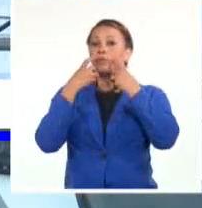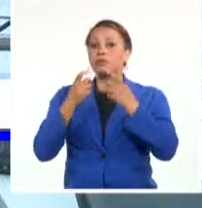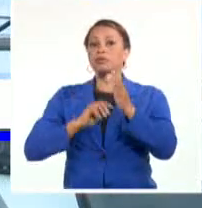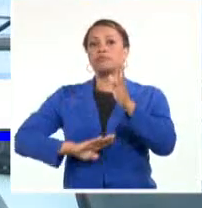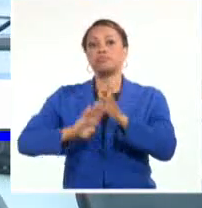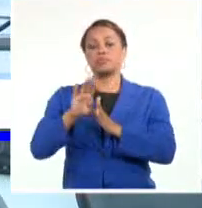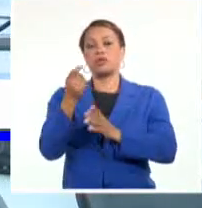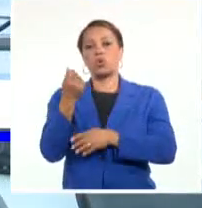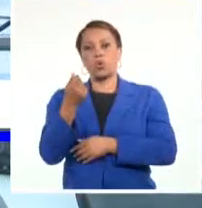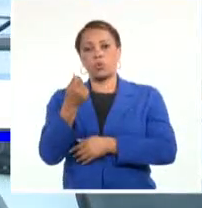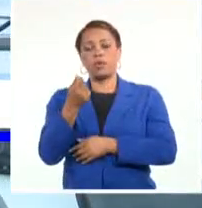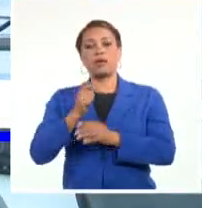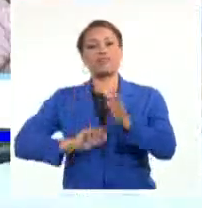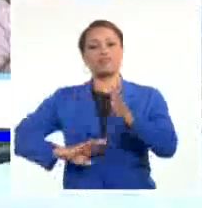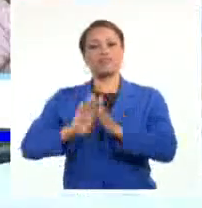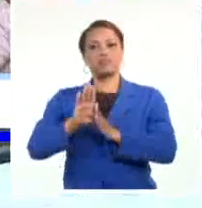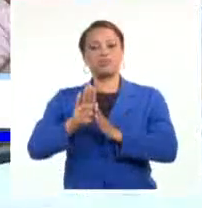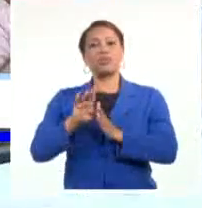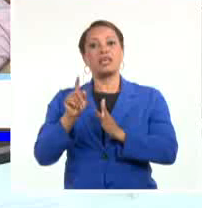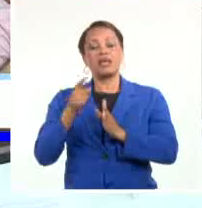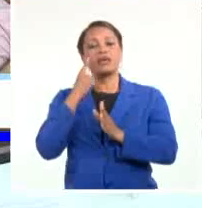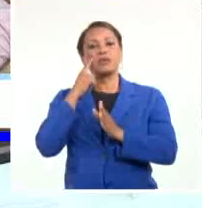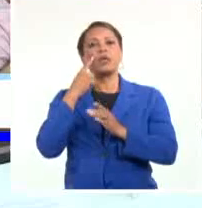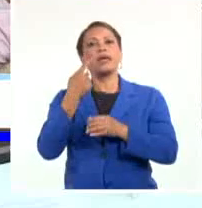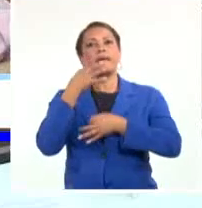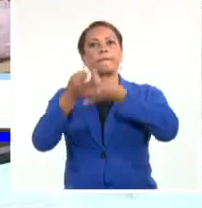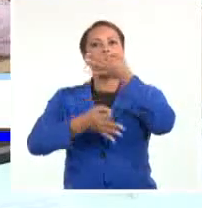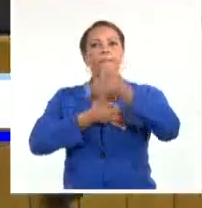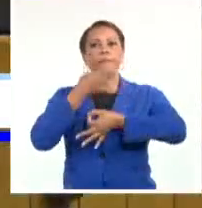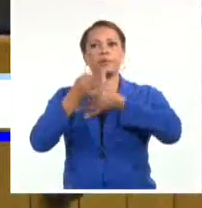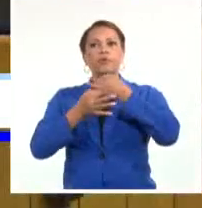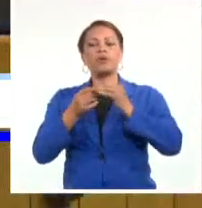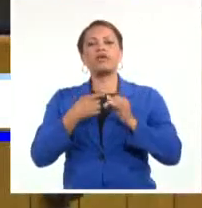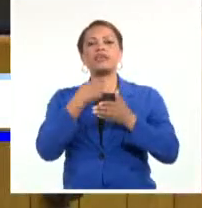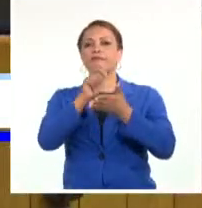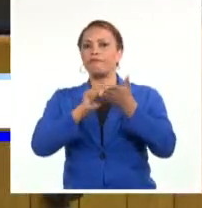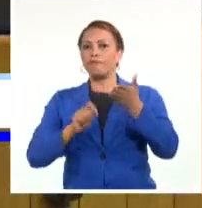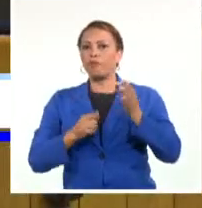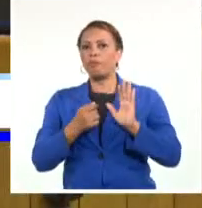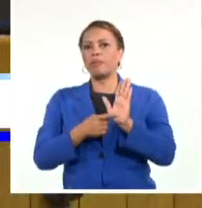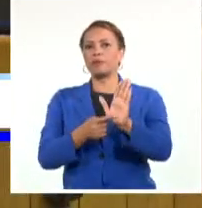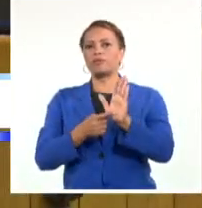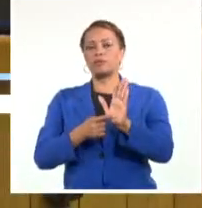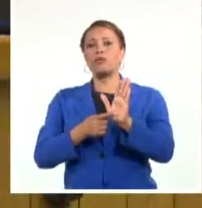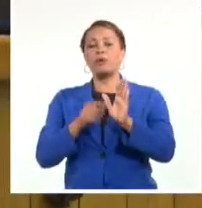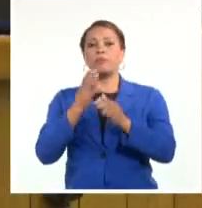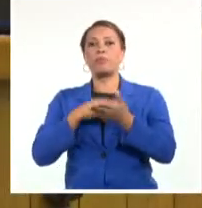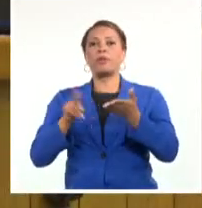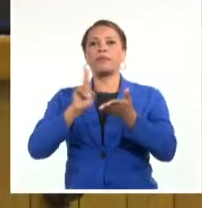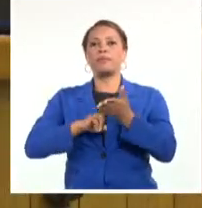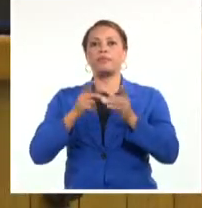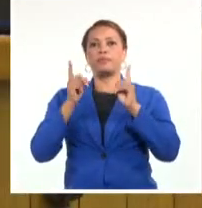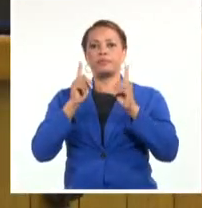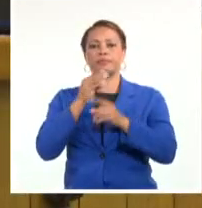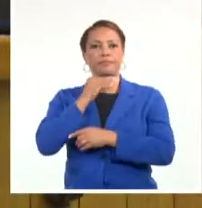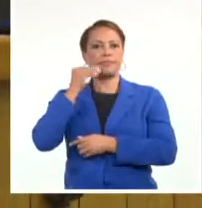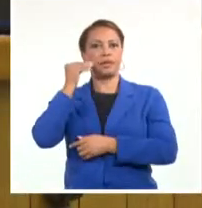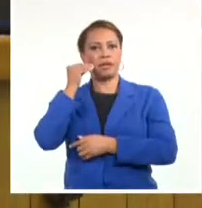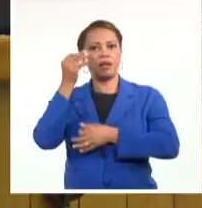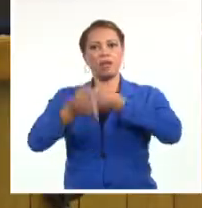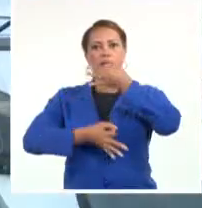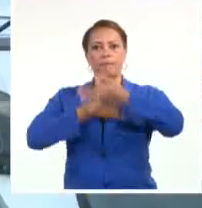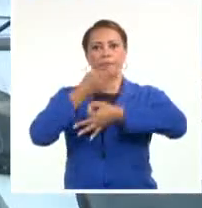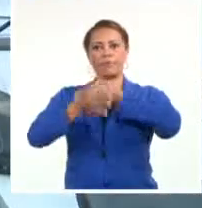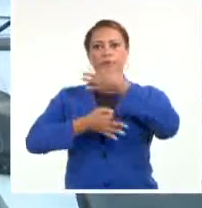económico y social. Así que doy evidenciado en la información presentada por el miembro del Buró Político y Primer Ministro Manuel Marrero